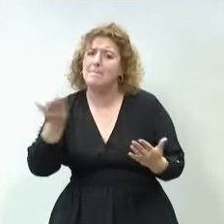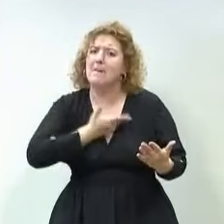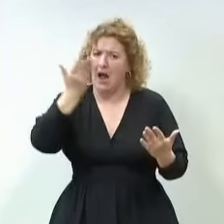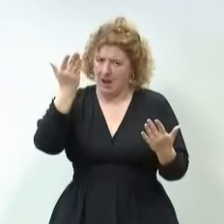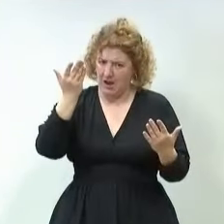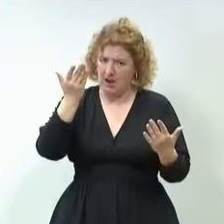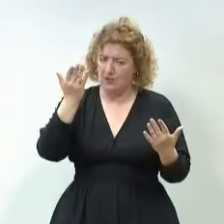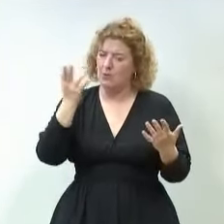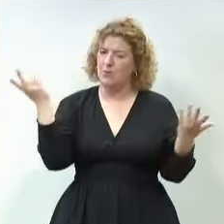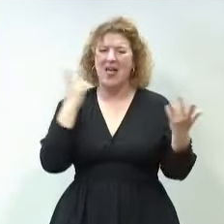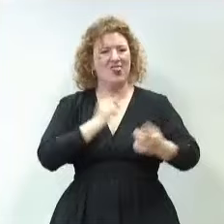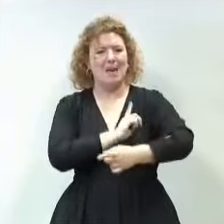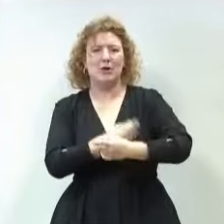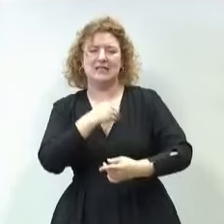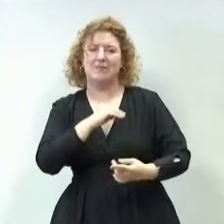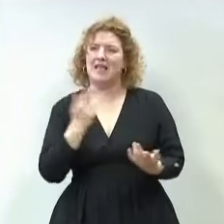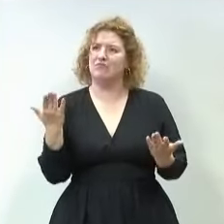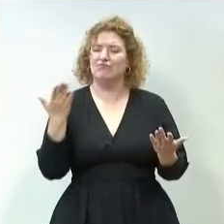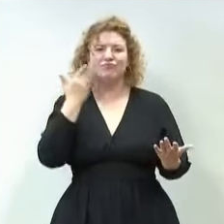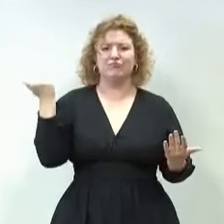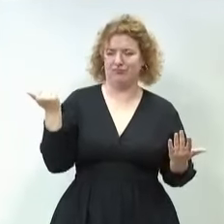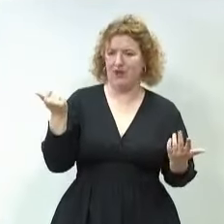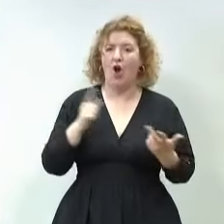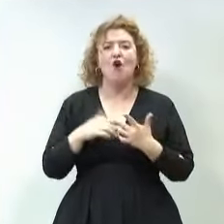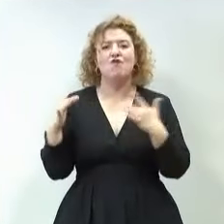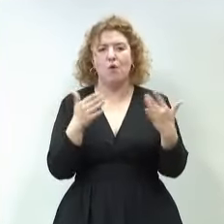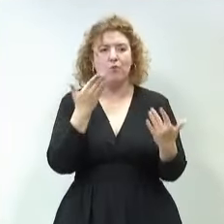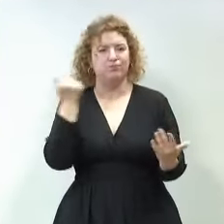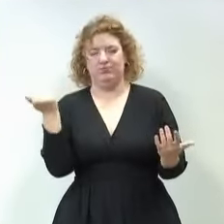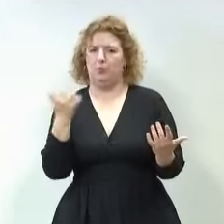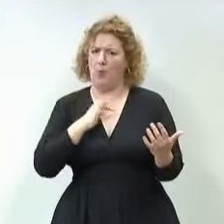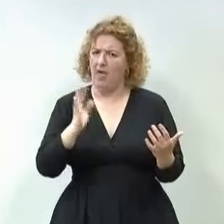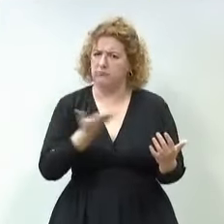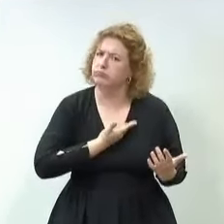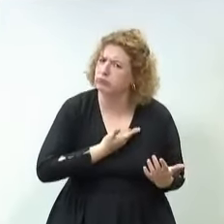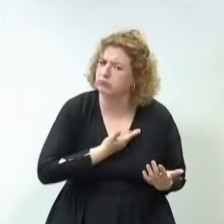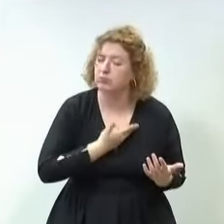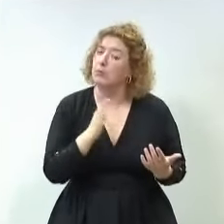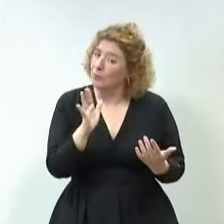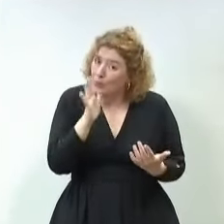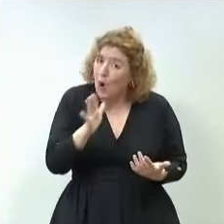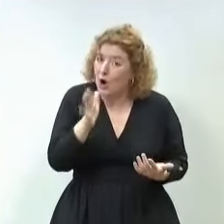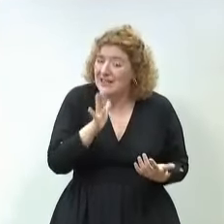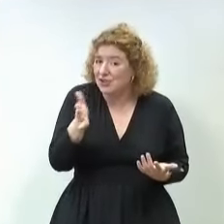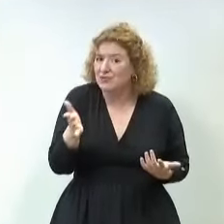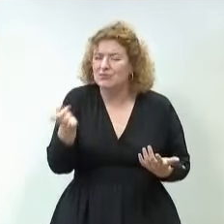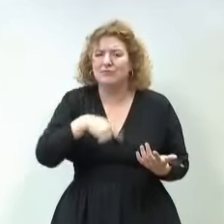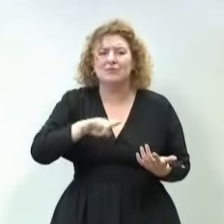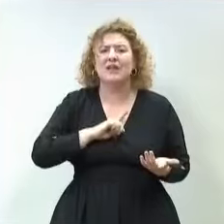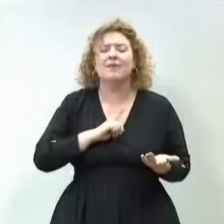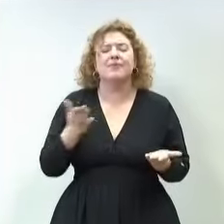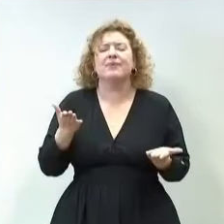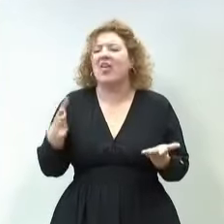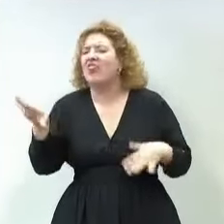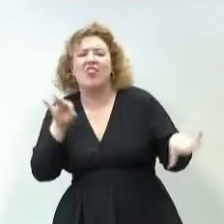al buen nombre del deporte de nuestro país, y especialmente al fútbol. Y, por eso, para tomar decisiones en la dirección correcta y adecuada,